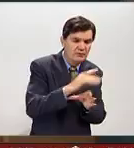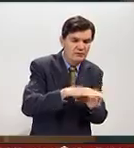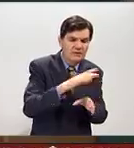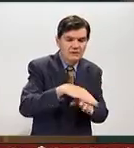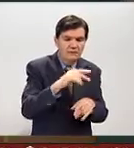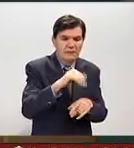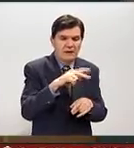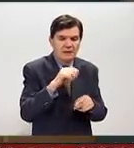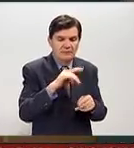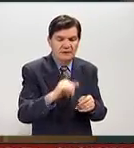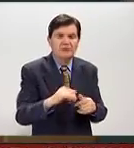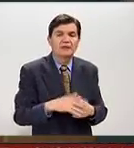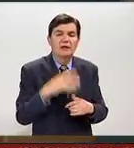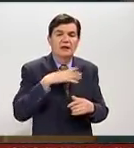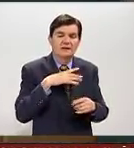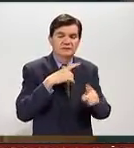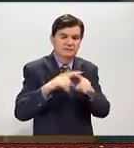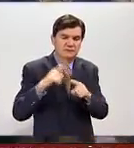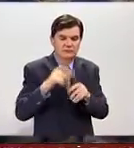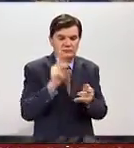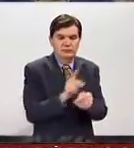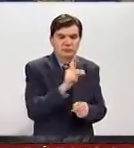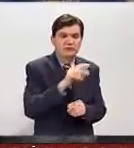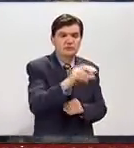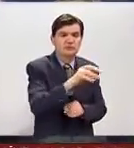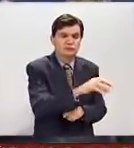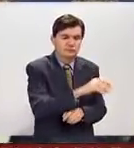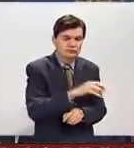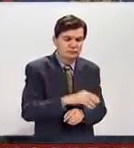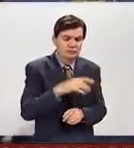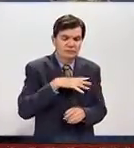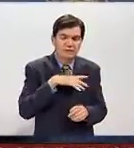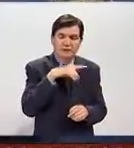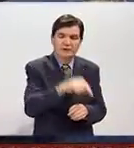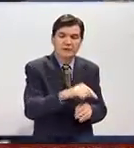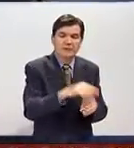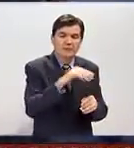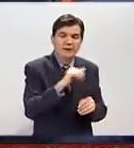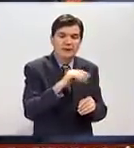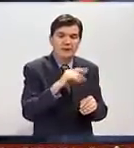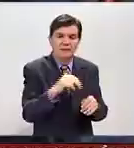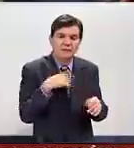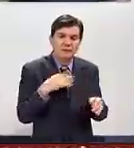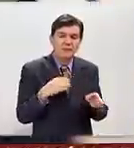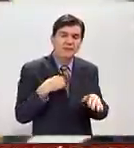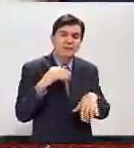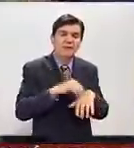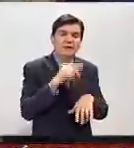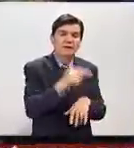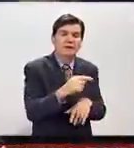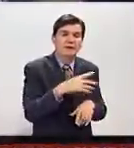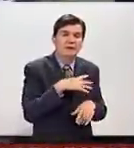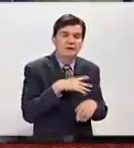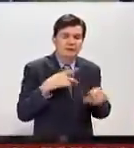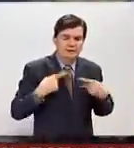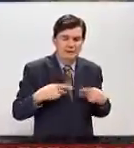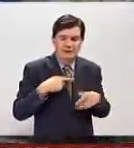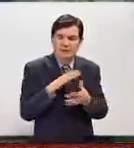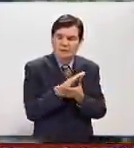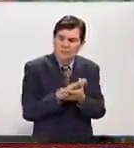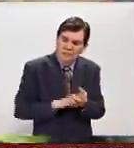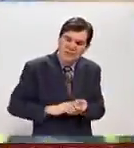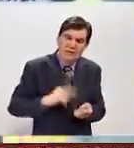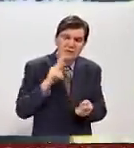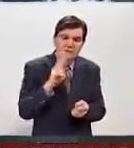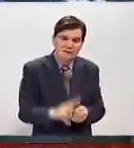llaman la costa de Manaví, que hay varias provincias en esta costa de Manaví, y pues le pegó sobre todo a gente muy humilde,